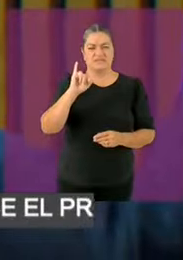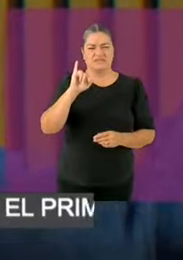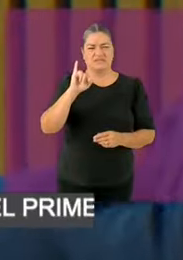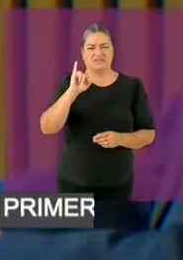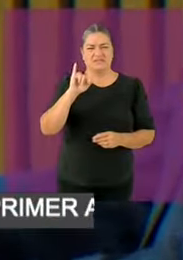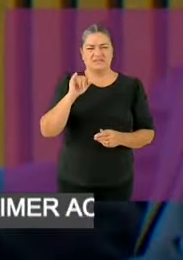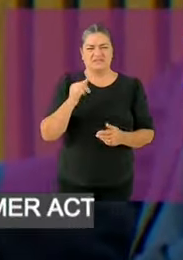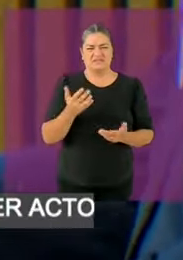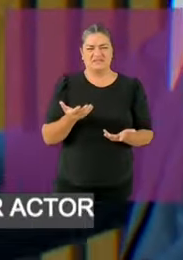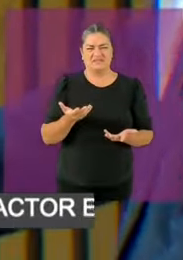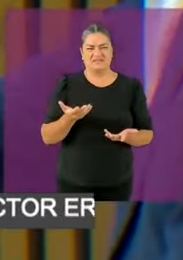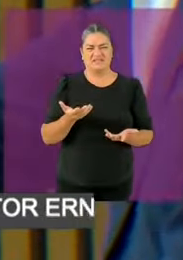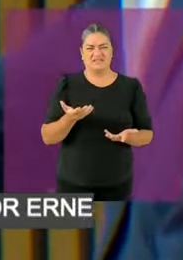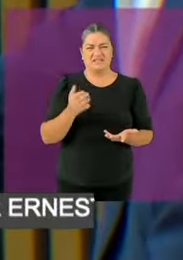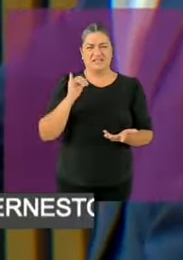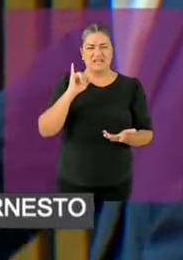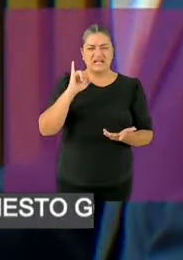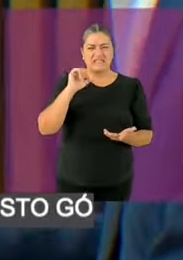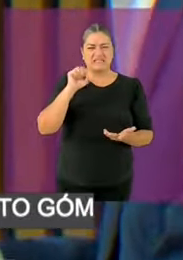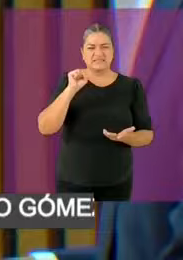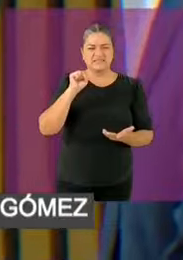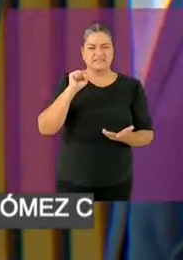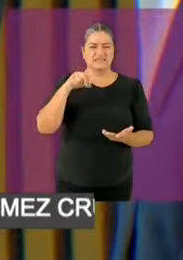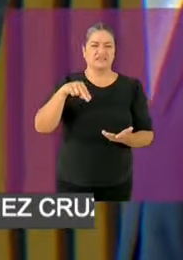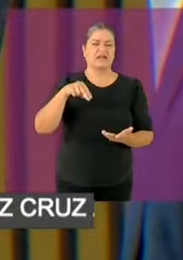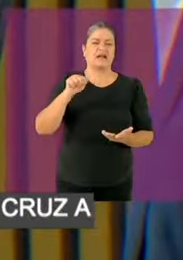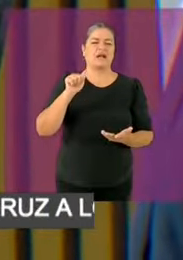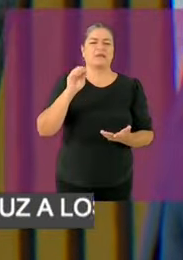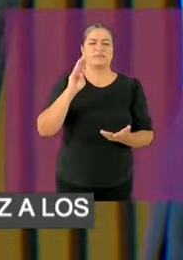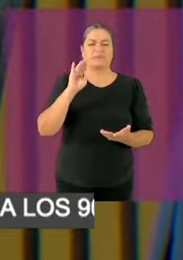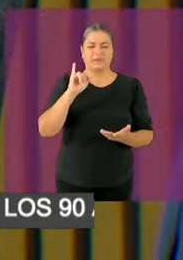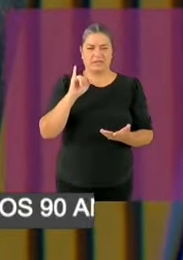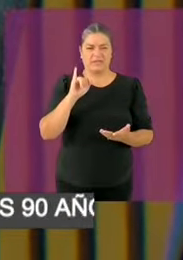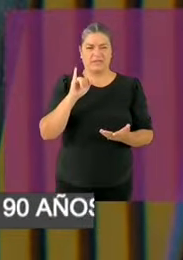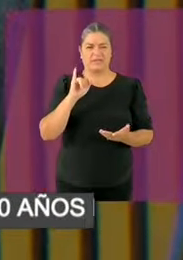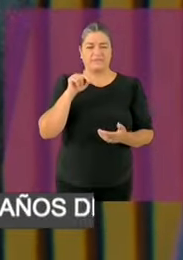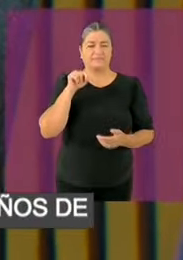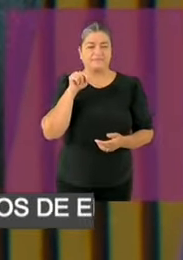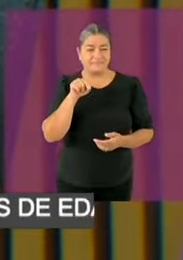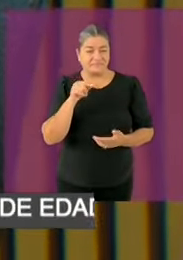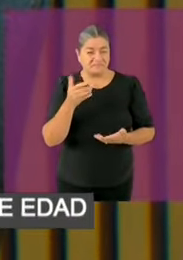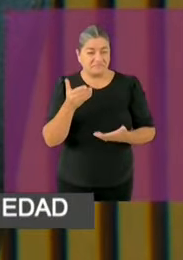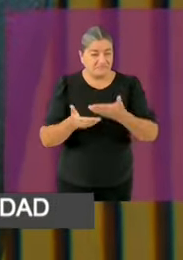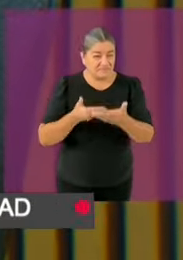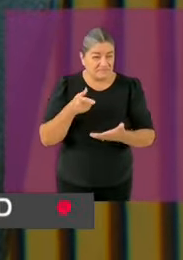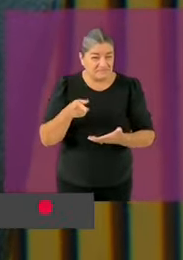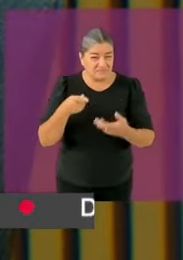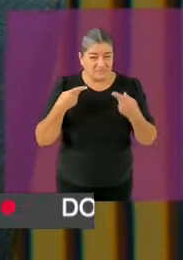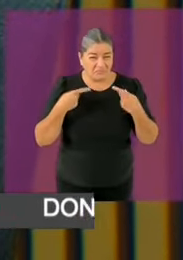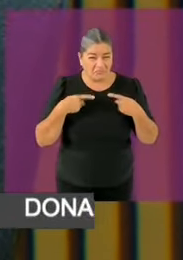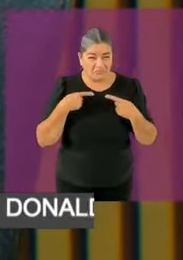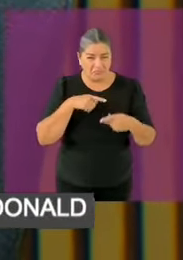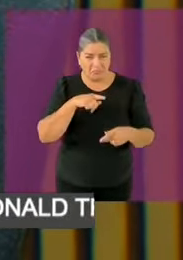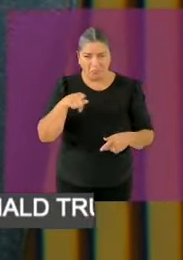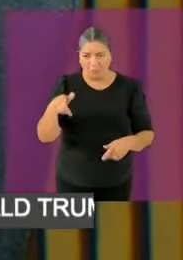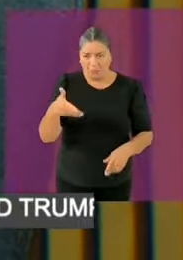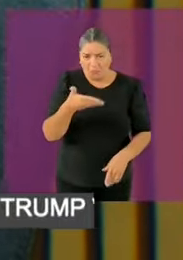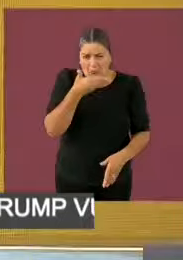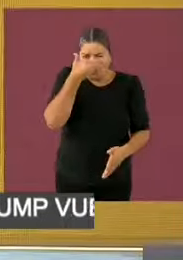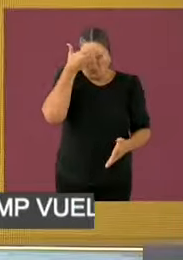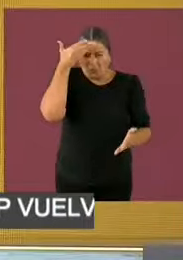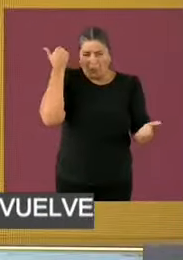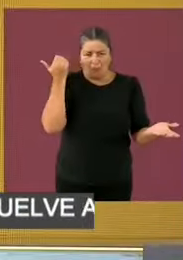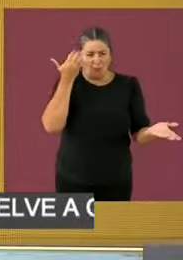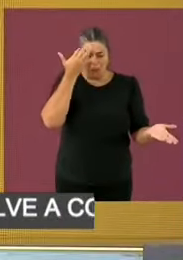Hoy hay un sistema de seguridad pública que ofrece salud para todos aquellos que no tienen IMSS e ISTE,